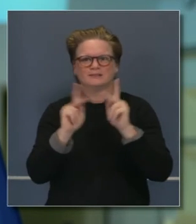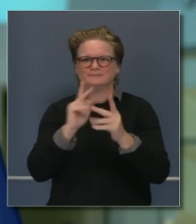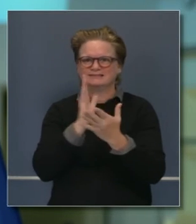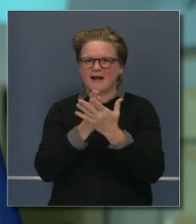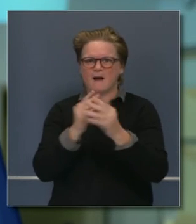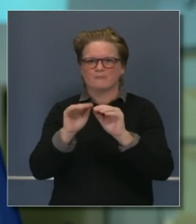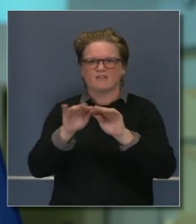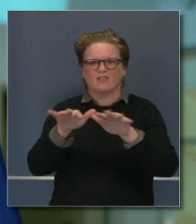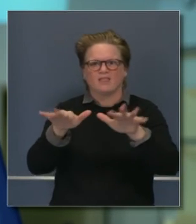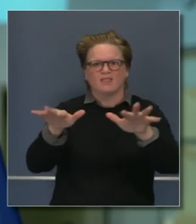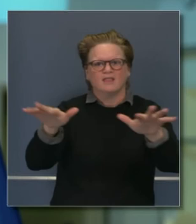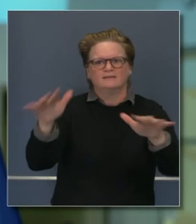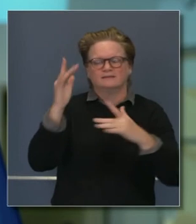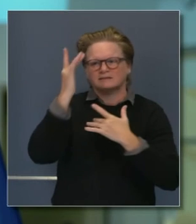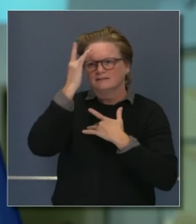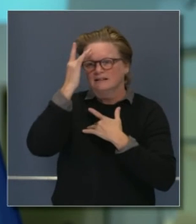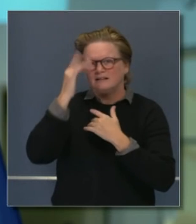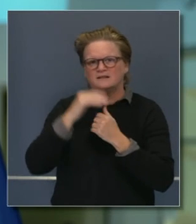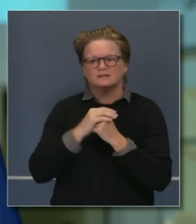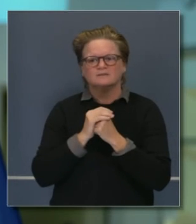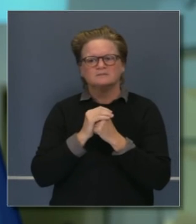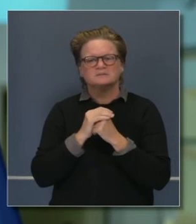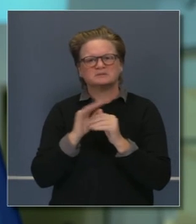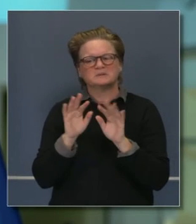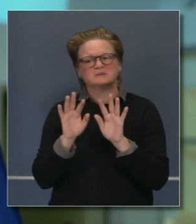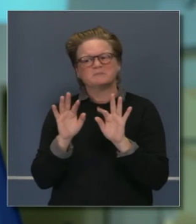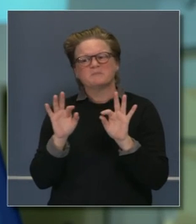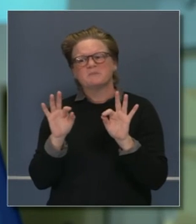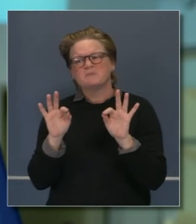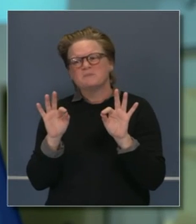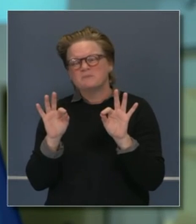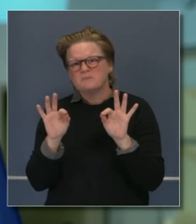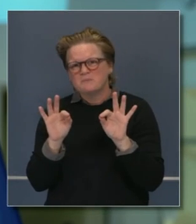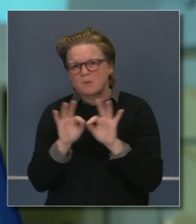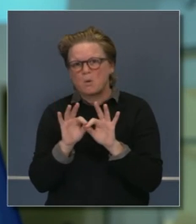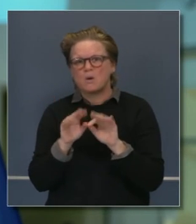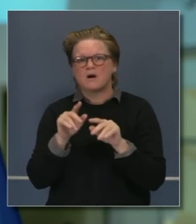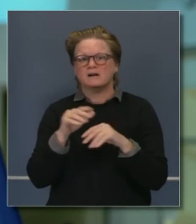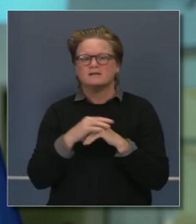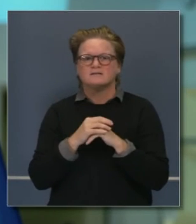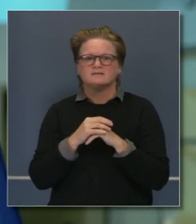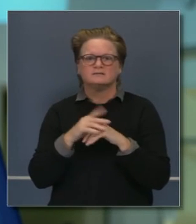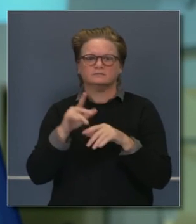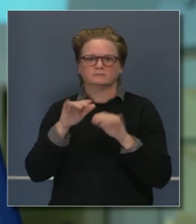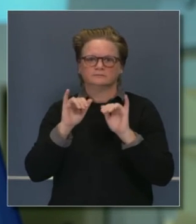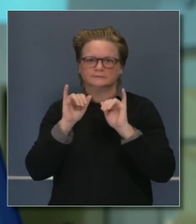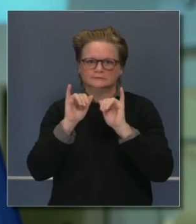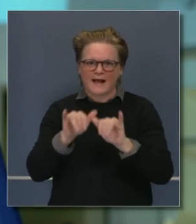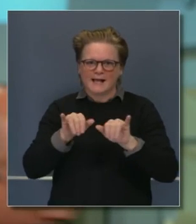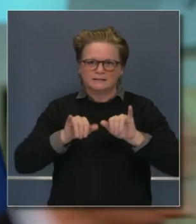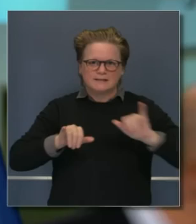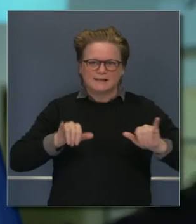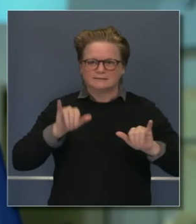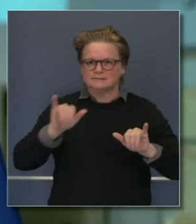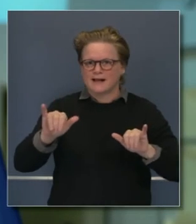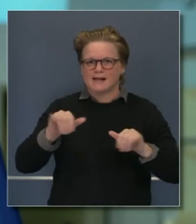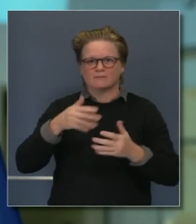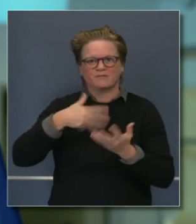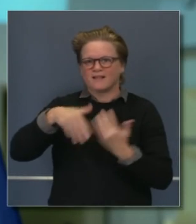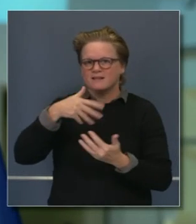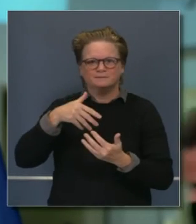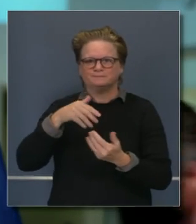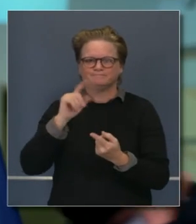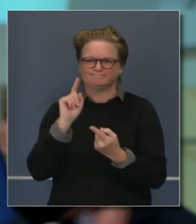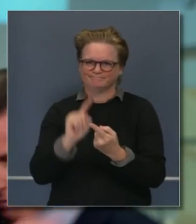Muchas otras partes que podría contestar, pero esa es una fuente de transmisión muy importante que hemos identificado con nuestros